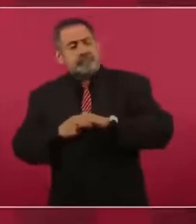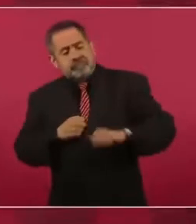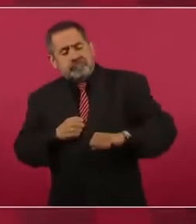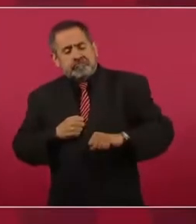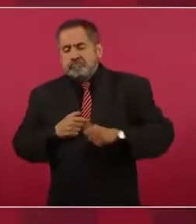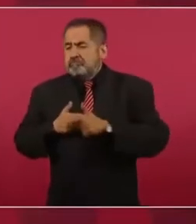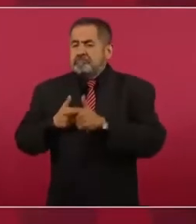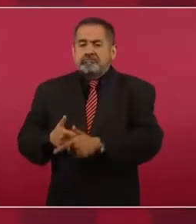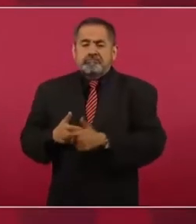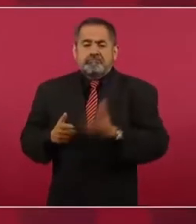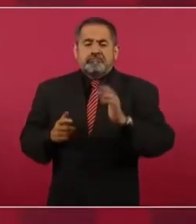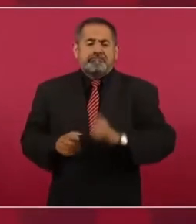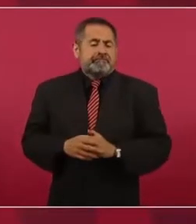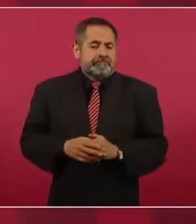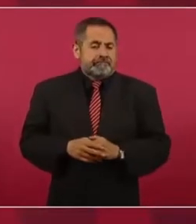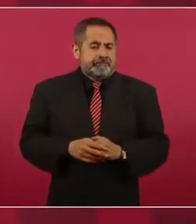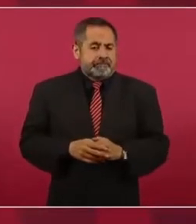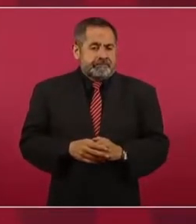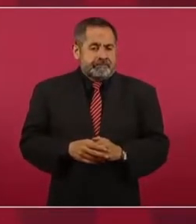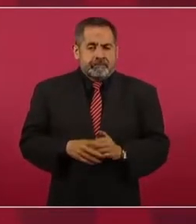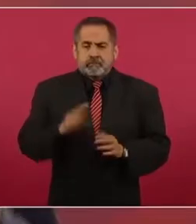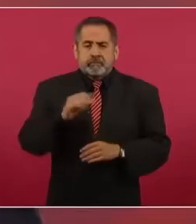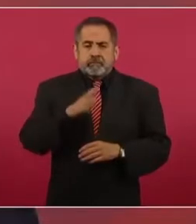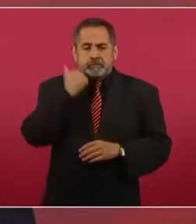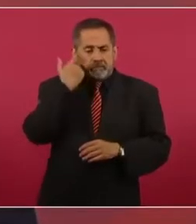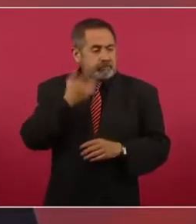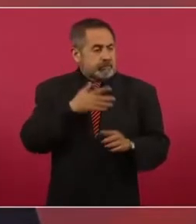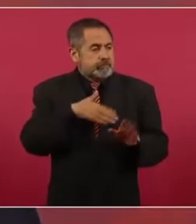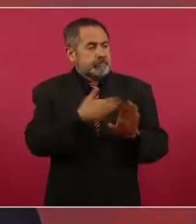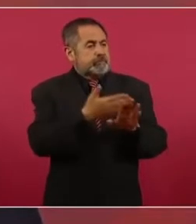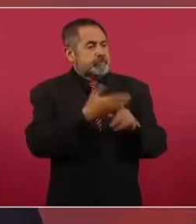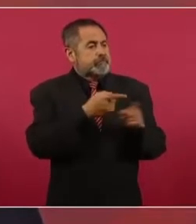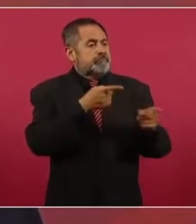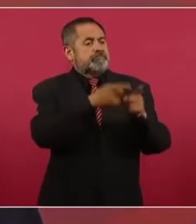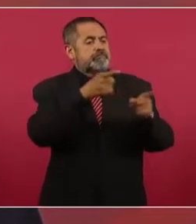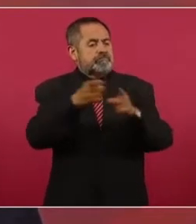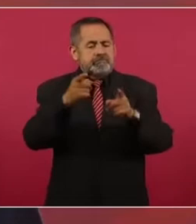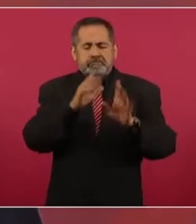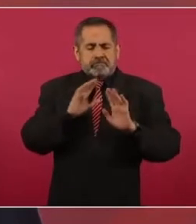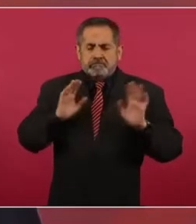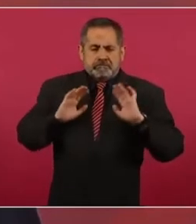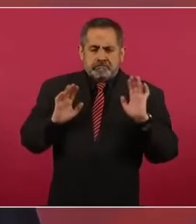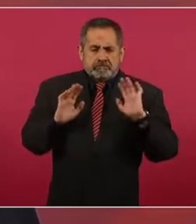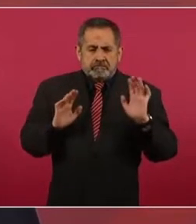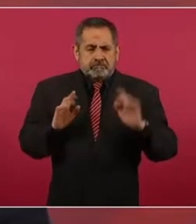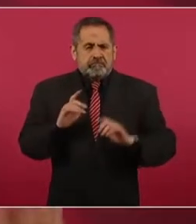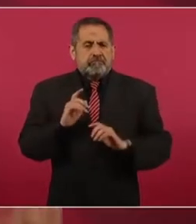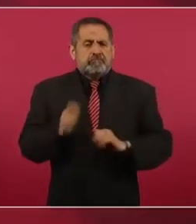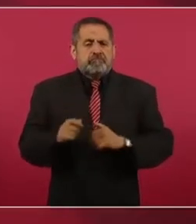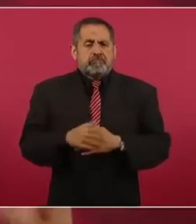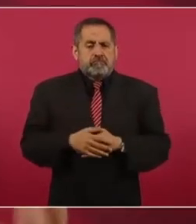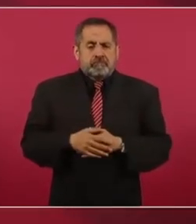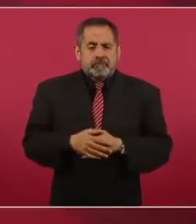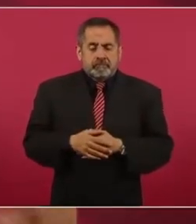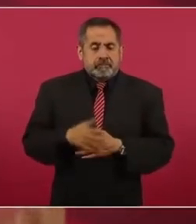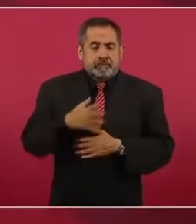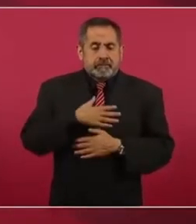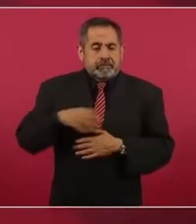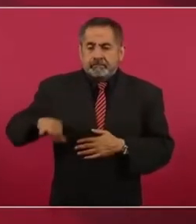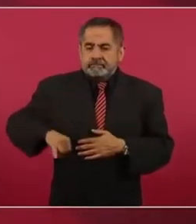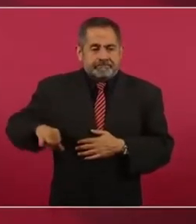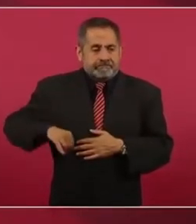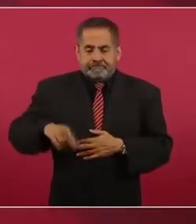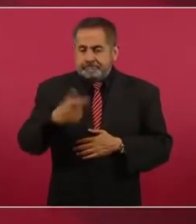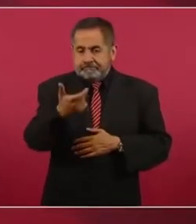Y no quiero ofender a nadie, pero no me interesa el